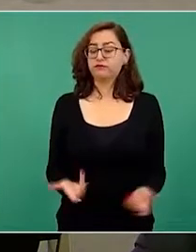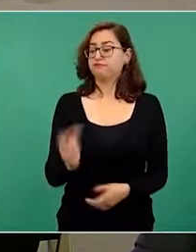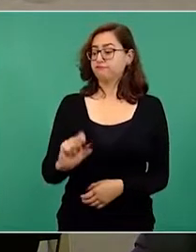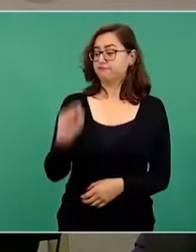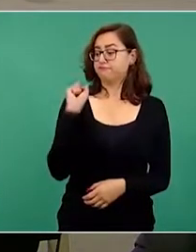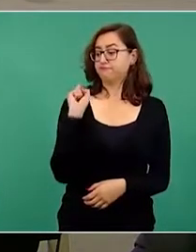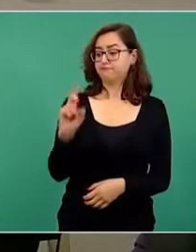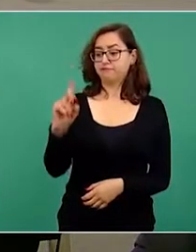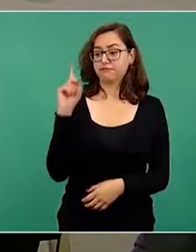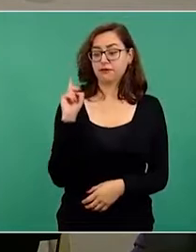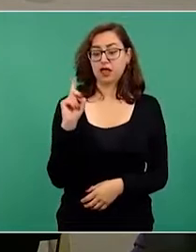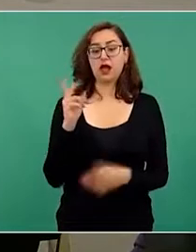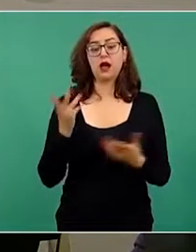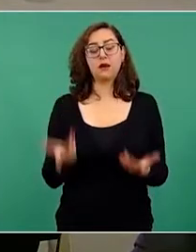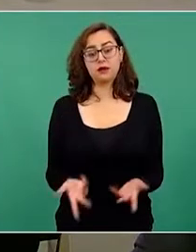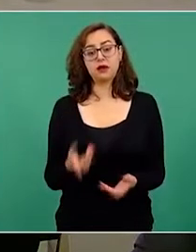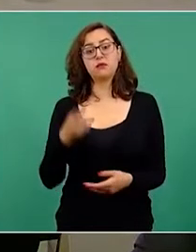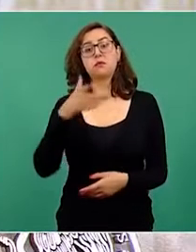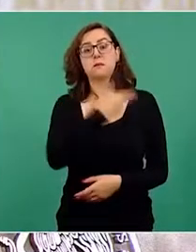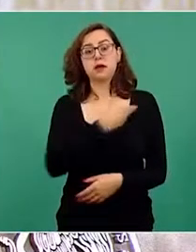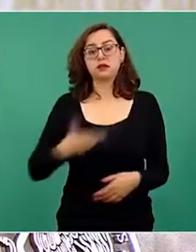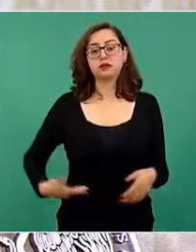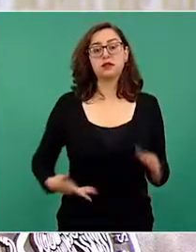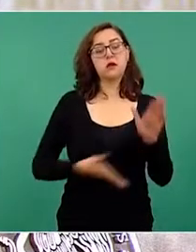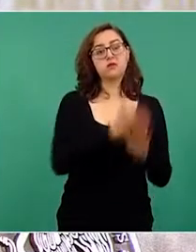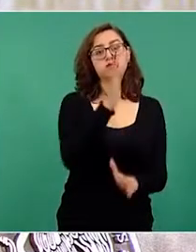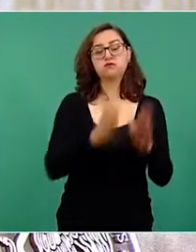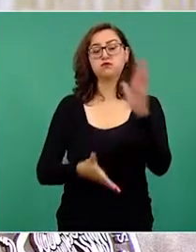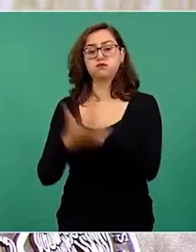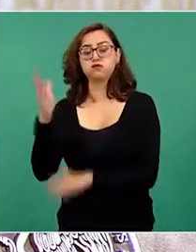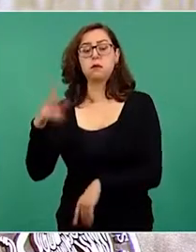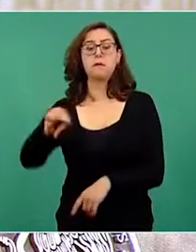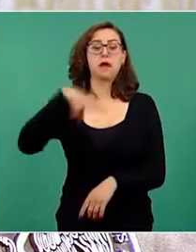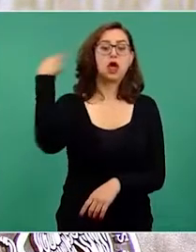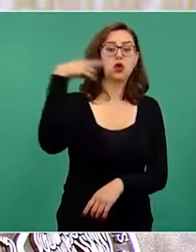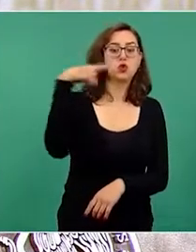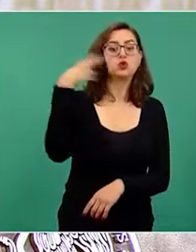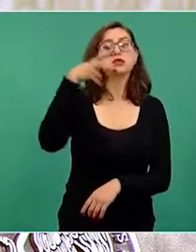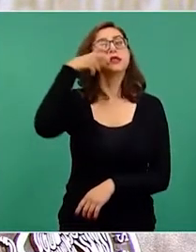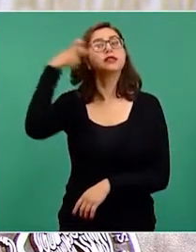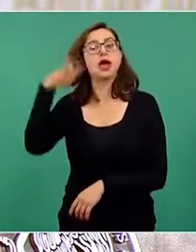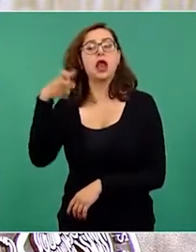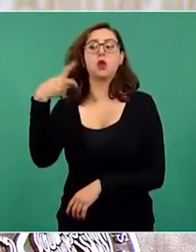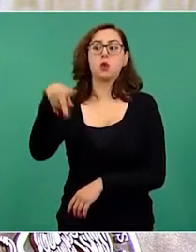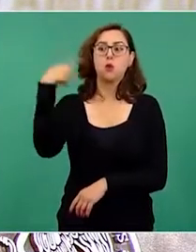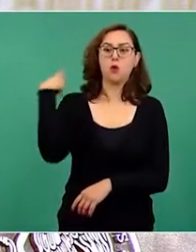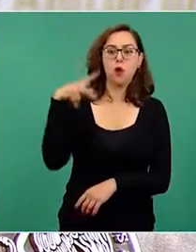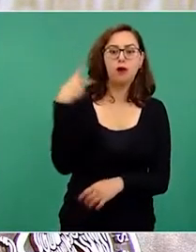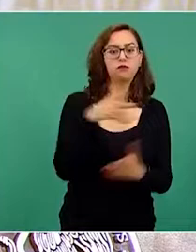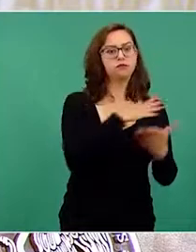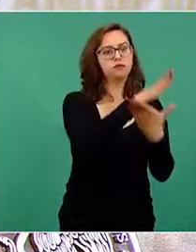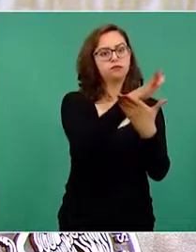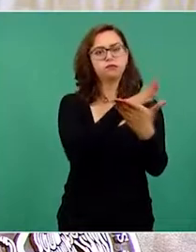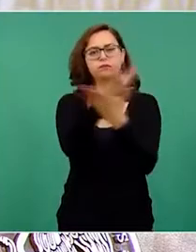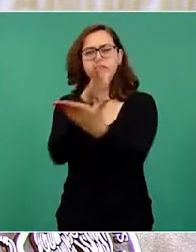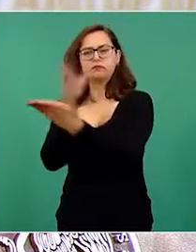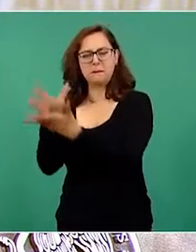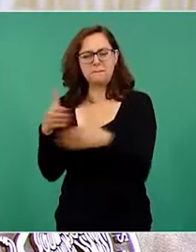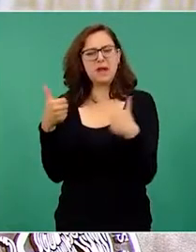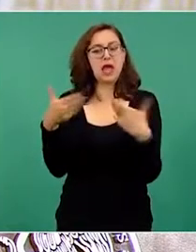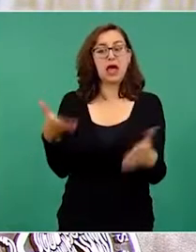de Veracruz, Hidalgo y Puebla para supervisar el plan para atender a las personas afectadas por el huracán Grace.